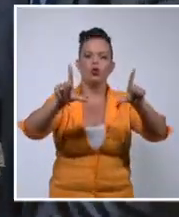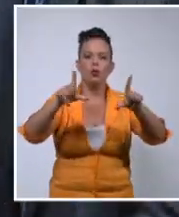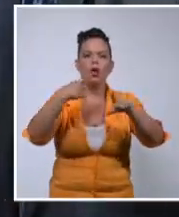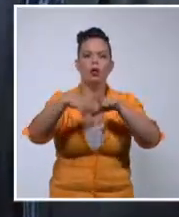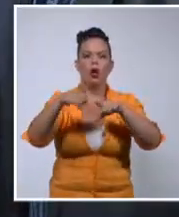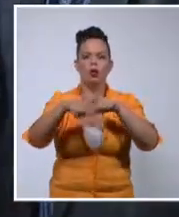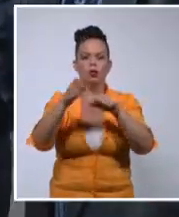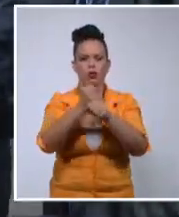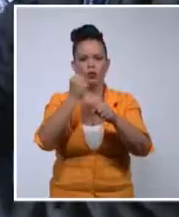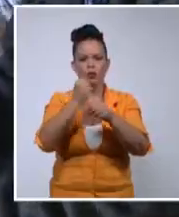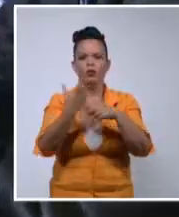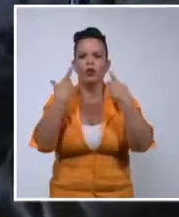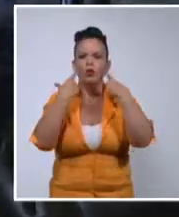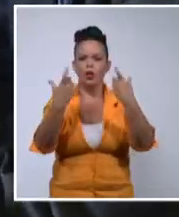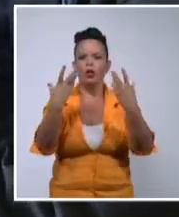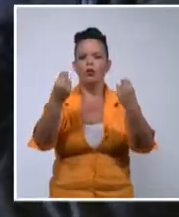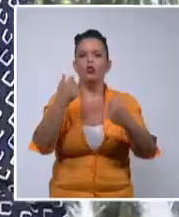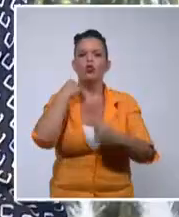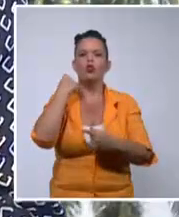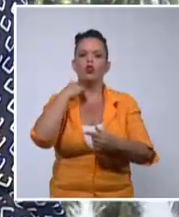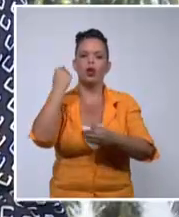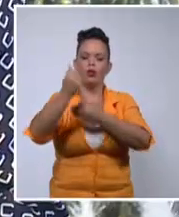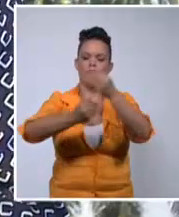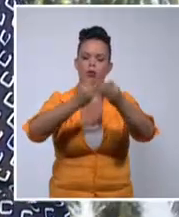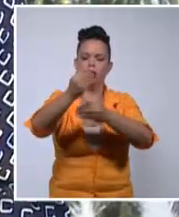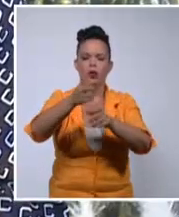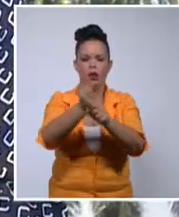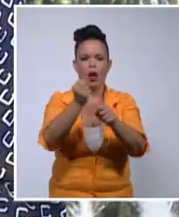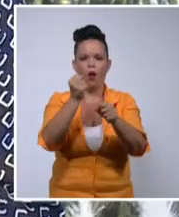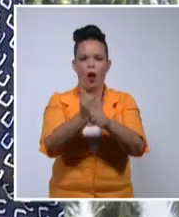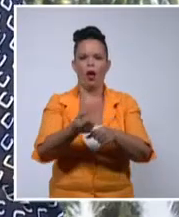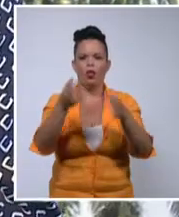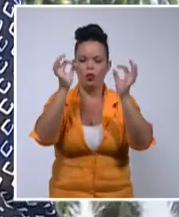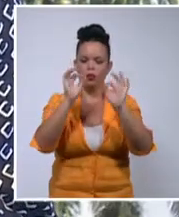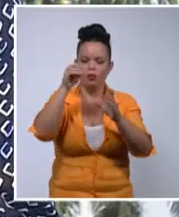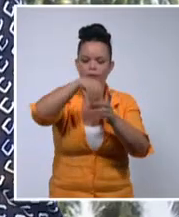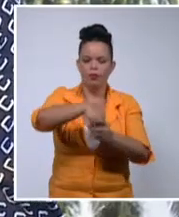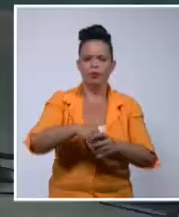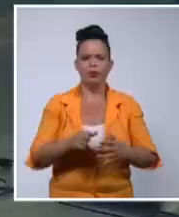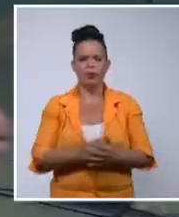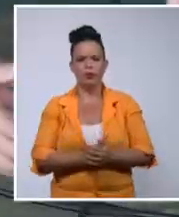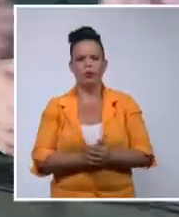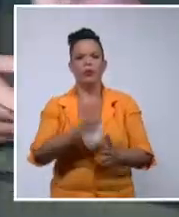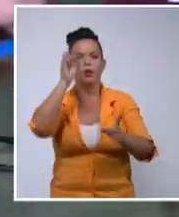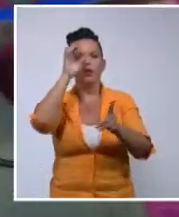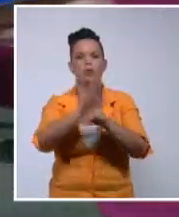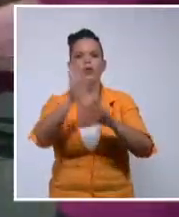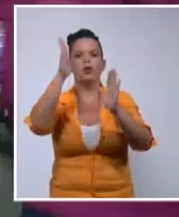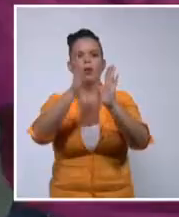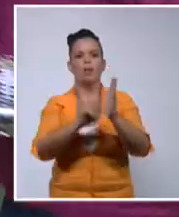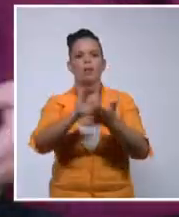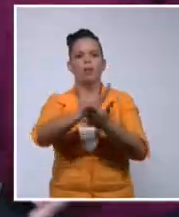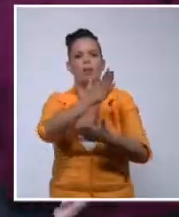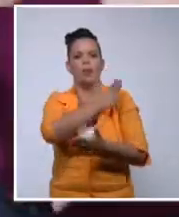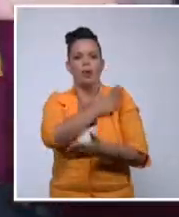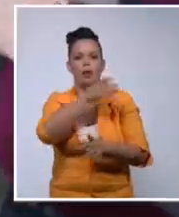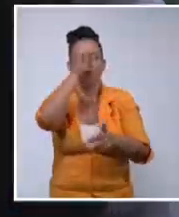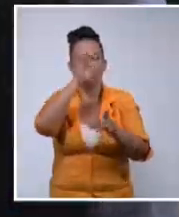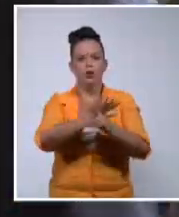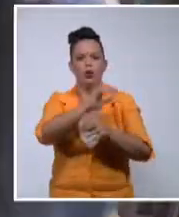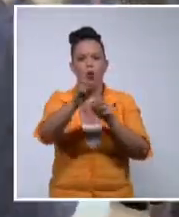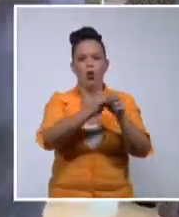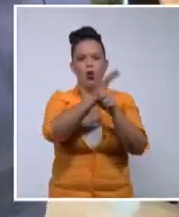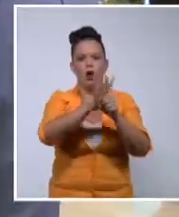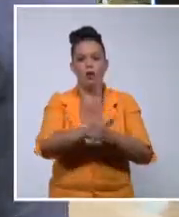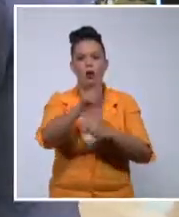significativos aportes al quehacer audiovisual. Desde el mes de marzo, la batalla contra la COVID-19 puso a prueba la actitud consecuente